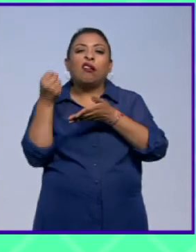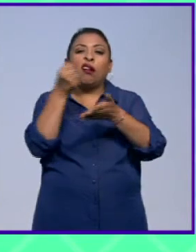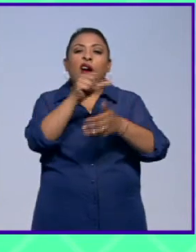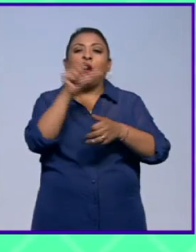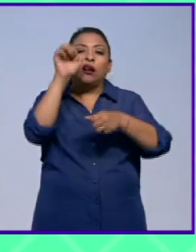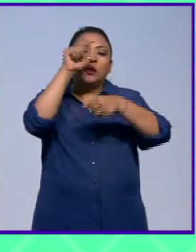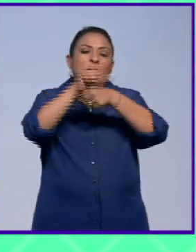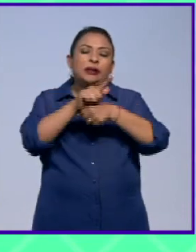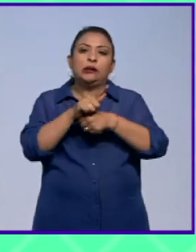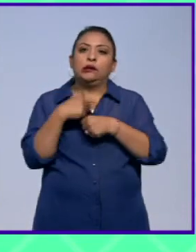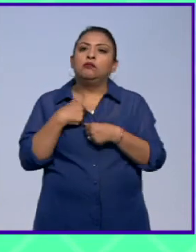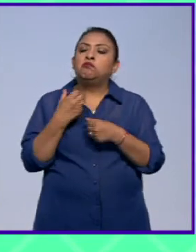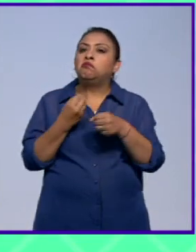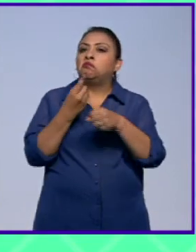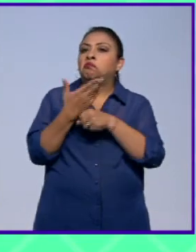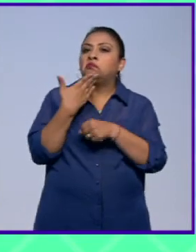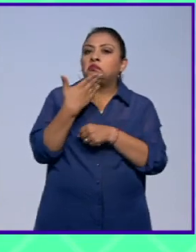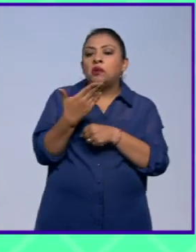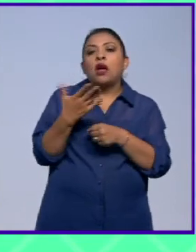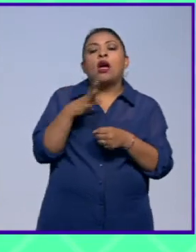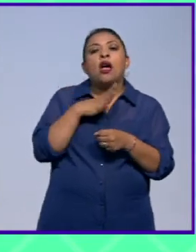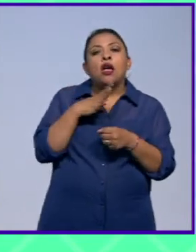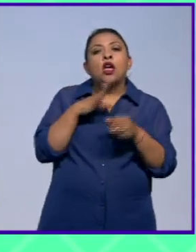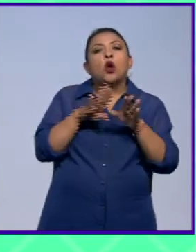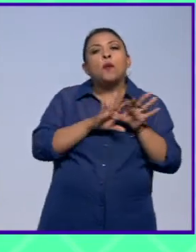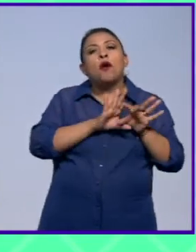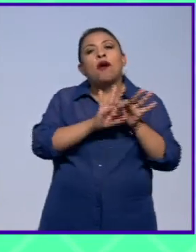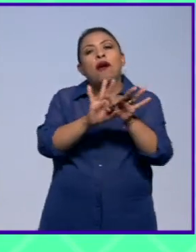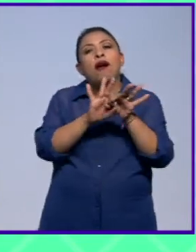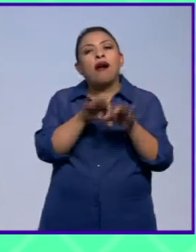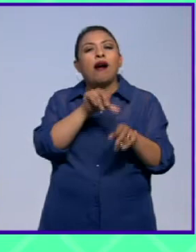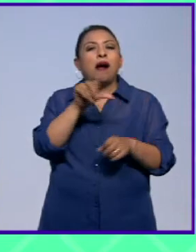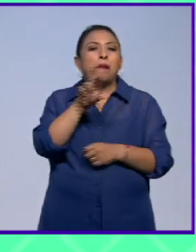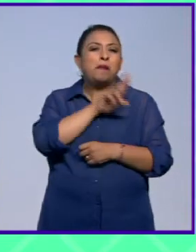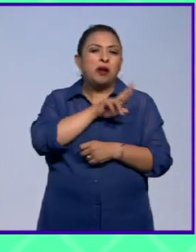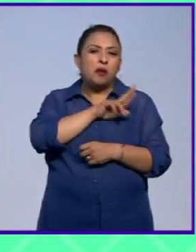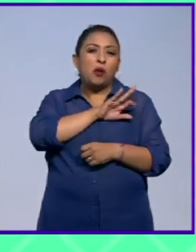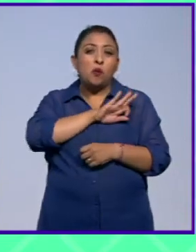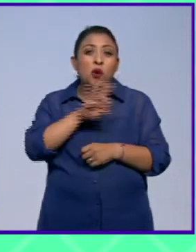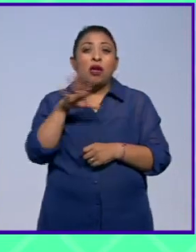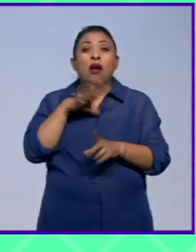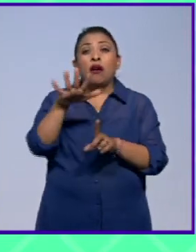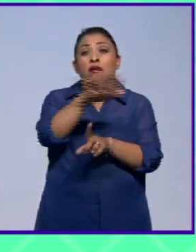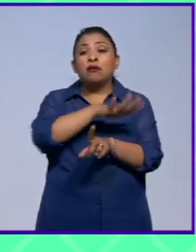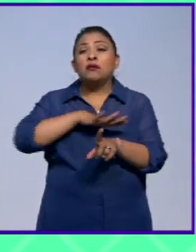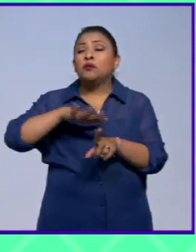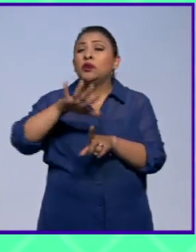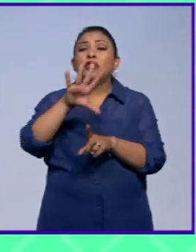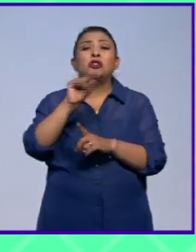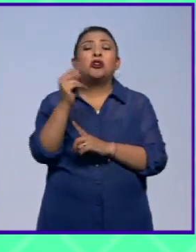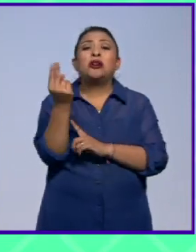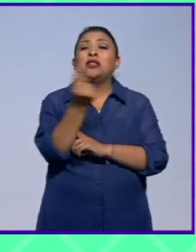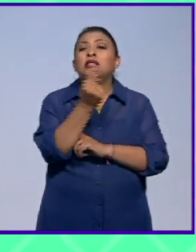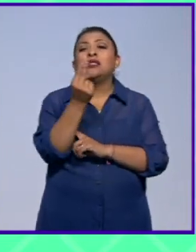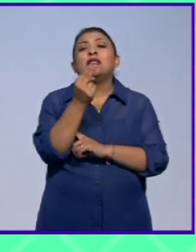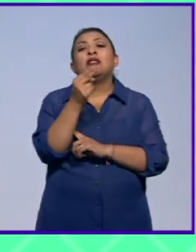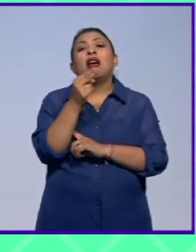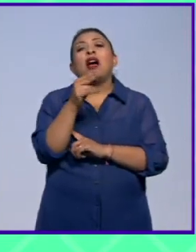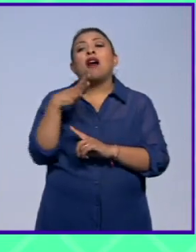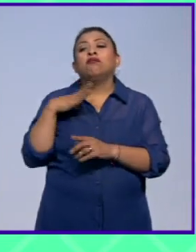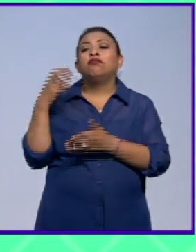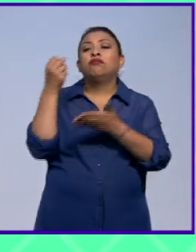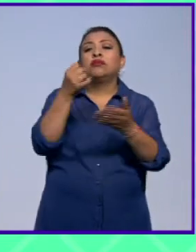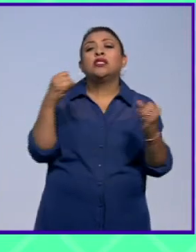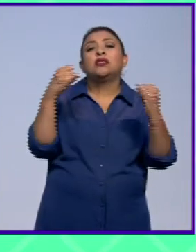se nos hacía muy oportuno empezar a crear este tipo de alianzas que nos permitiera tener un espacio que no necesariamente responde a una